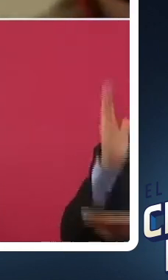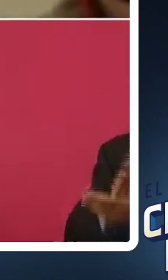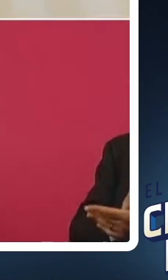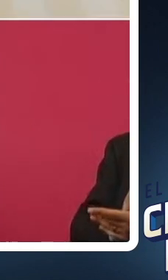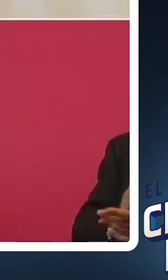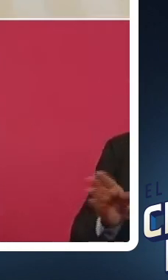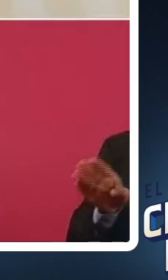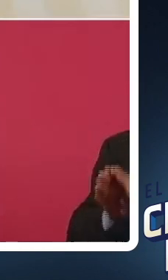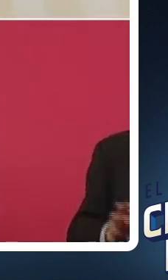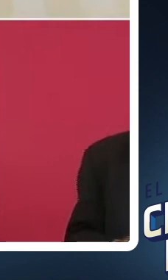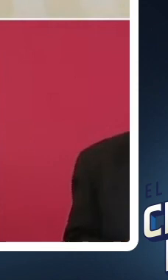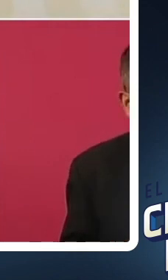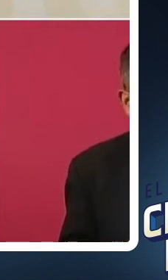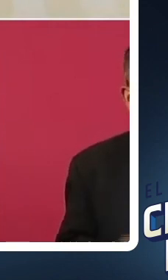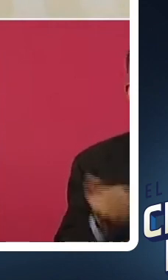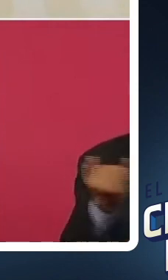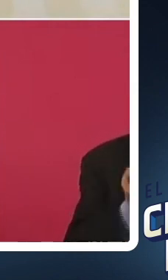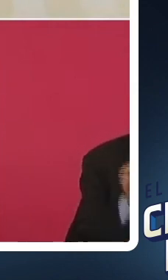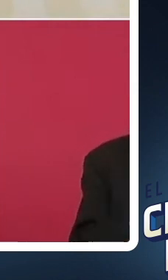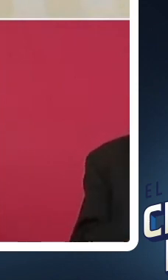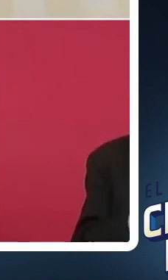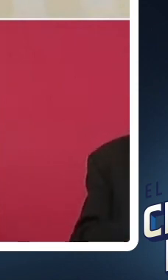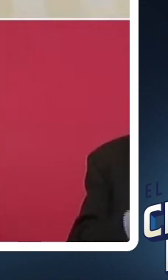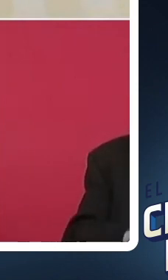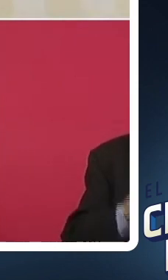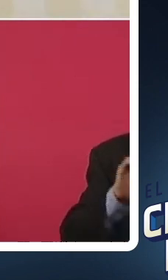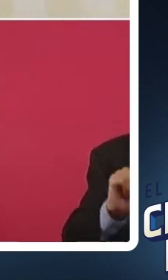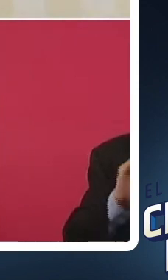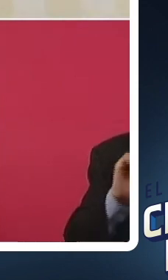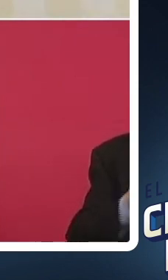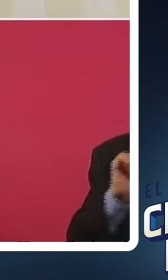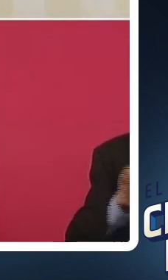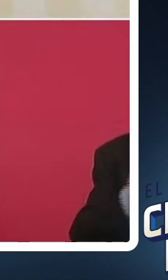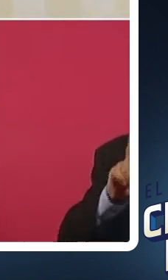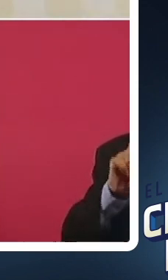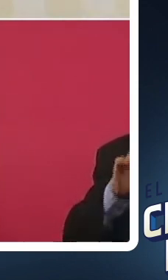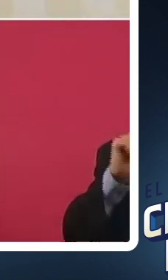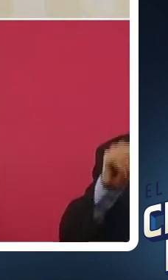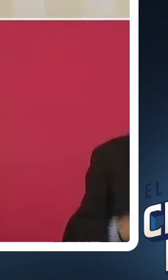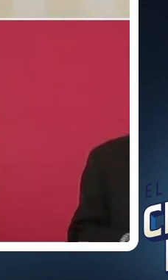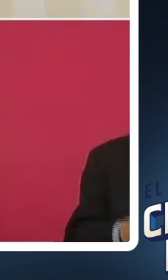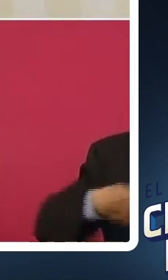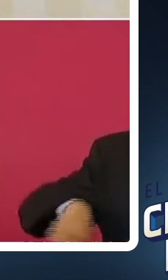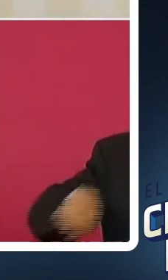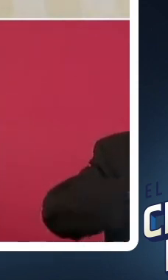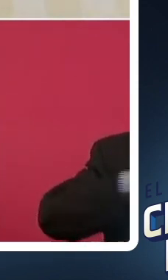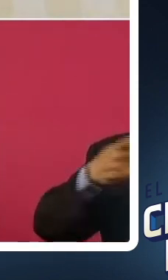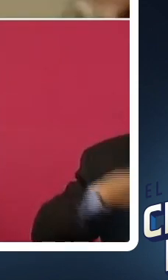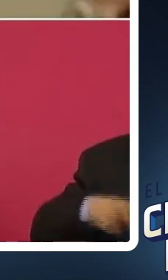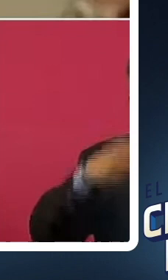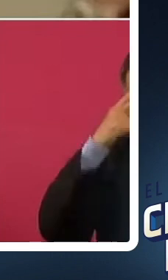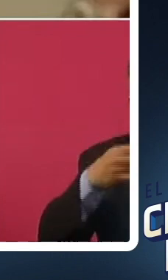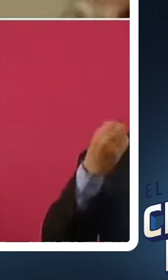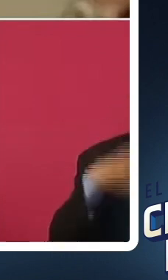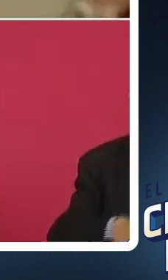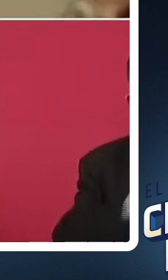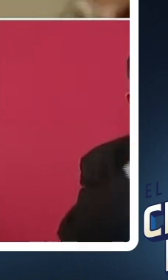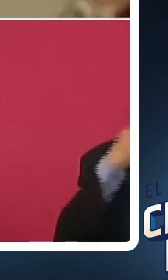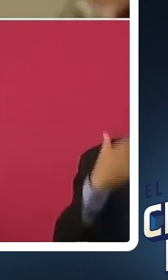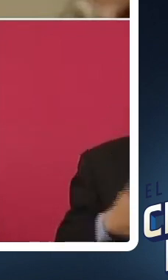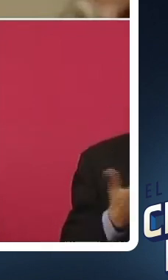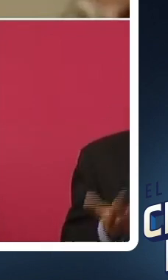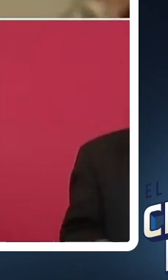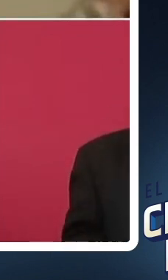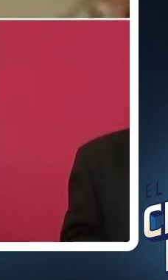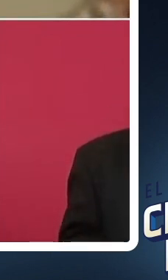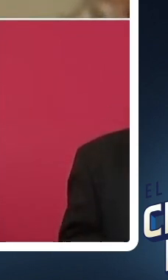Y así muchos más que han quedado en el anonimato, pero que han violentado a nuestro pueblo. Una justicia que tarda